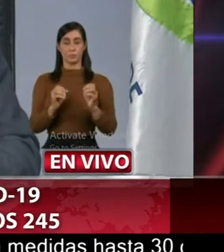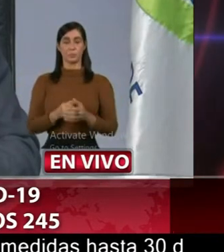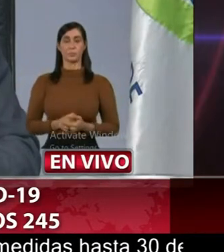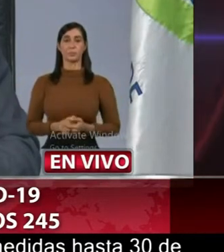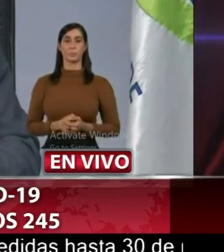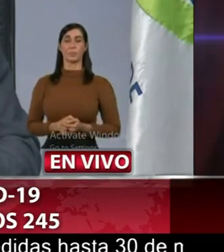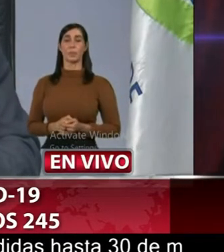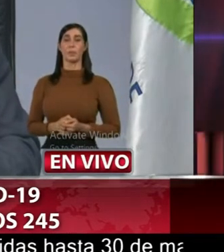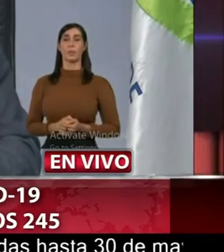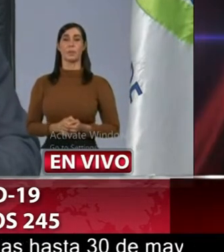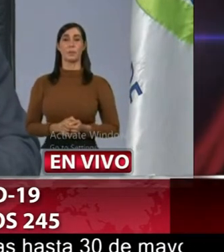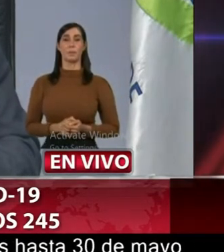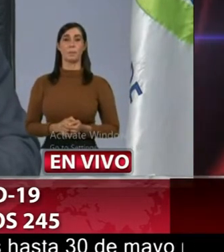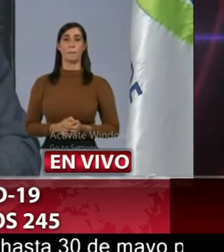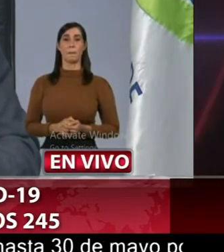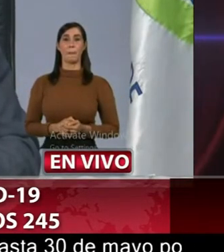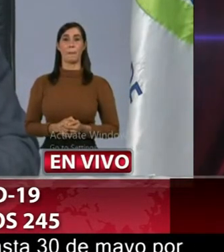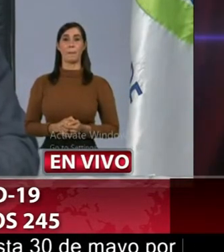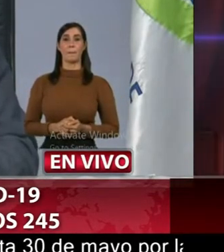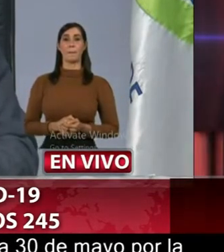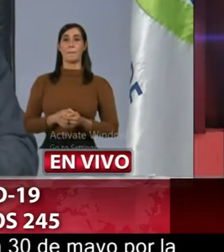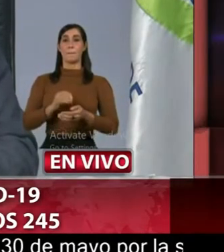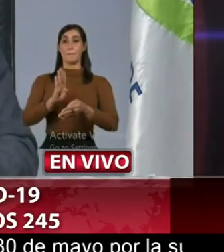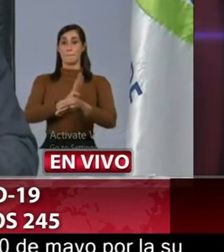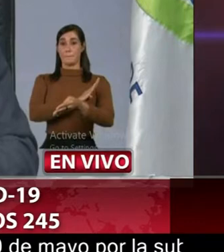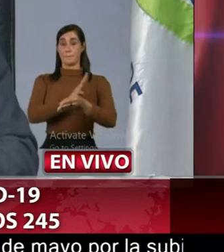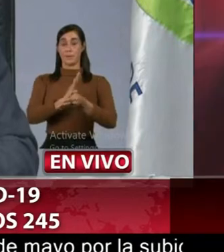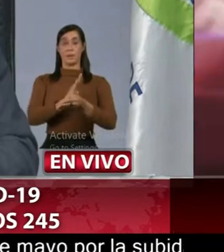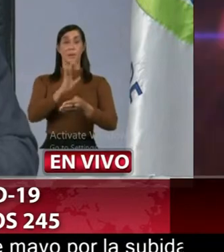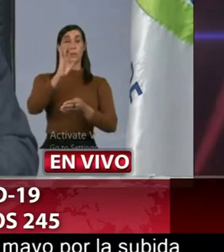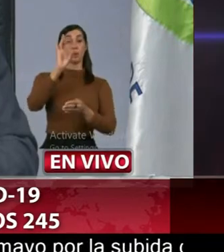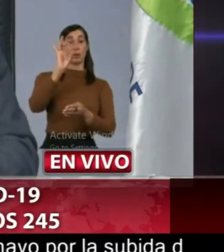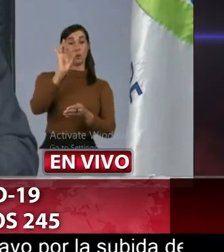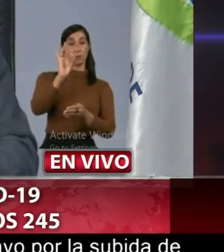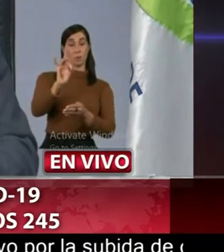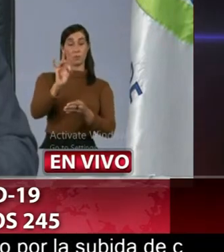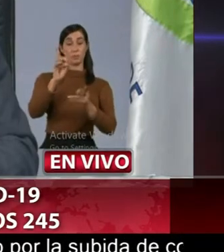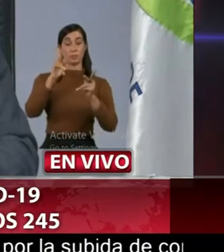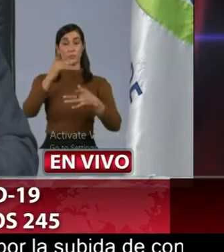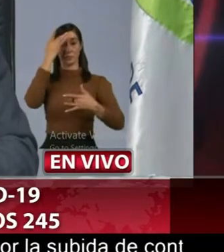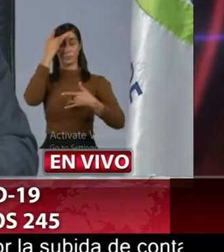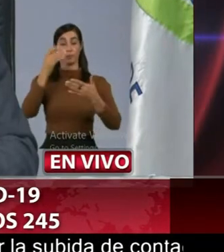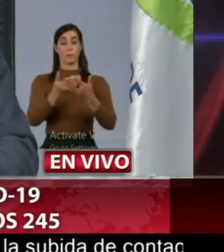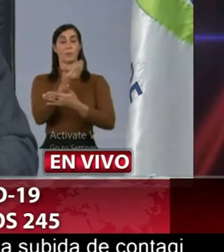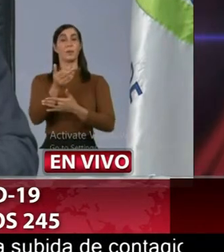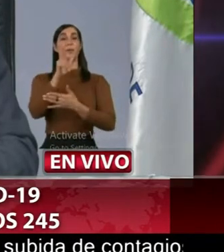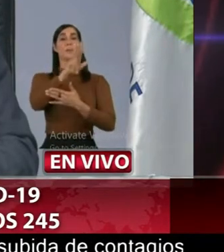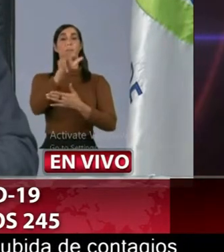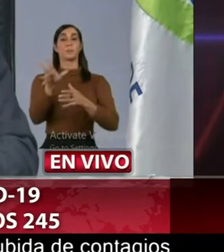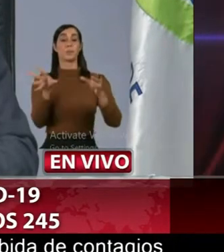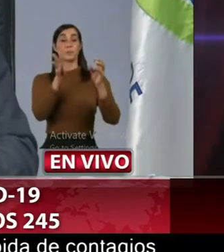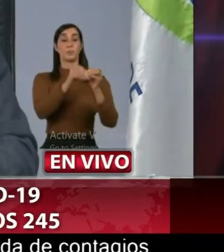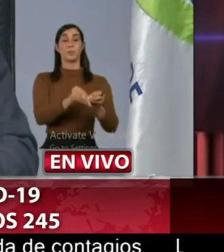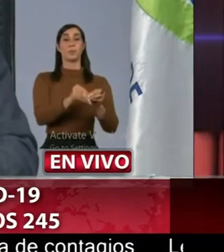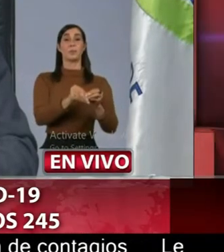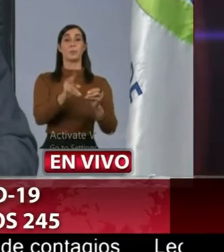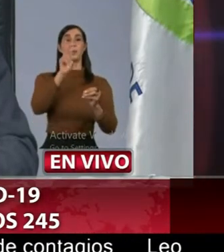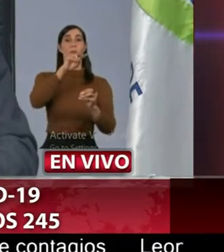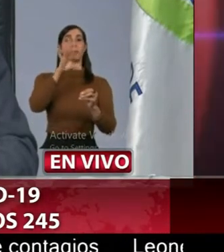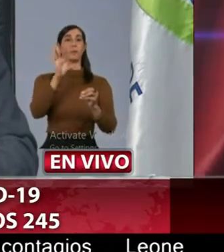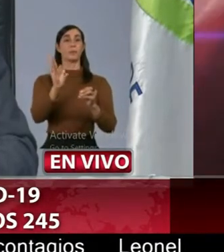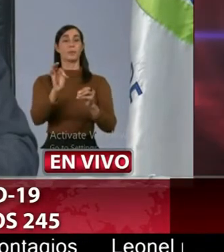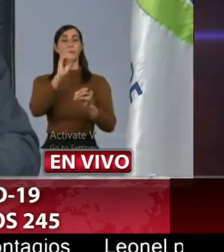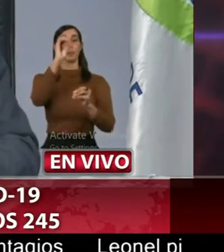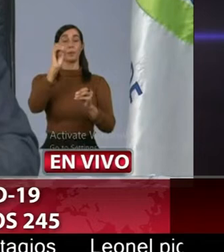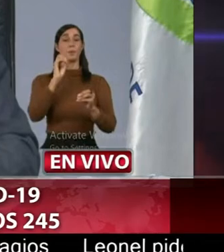Barahona ocho casos nuevos 33 acumulados 29